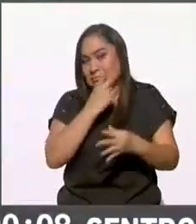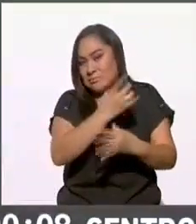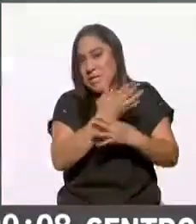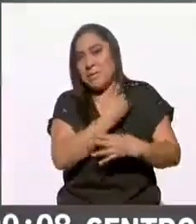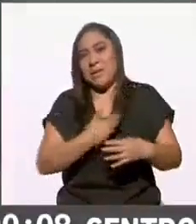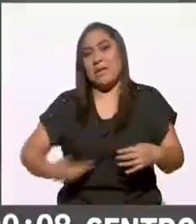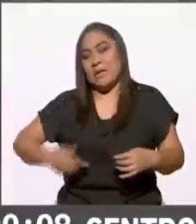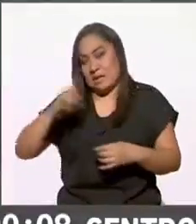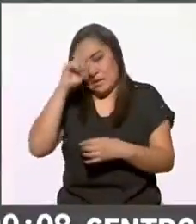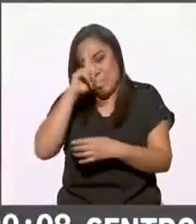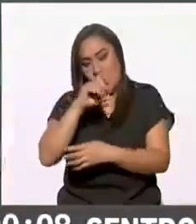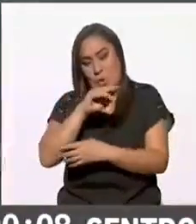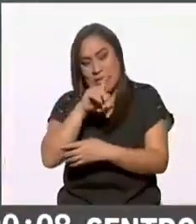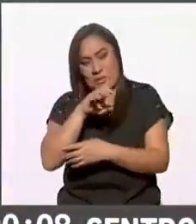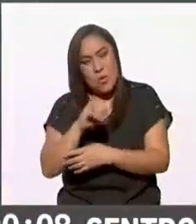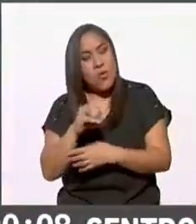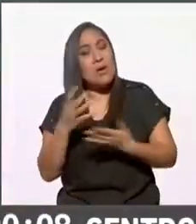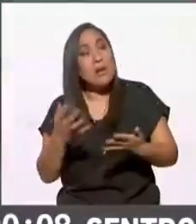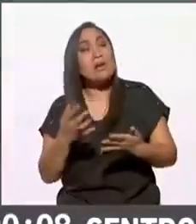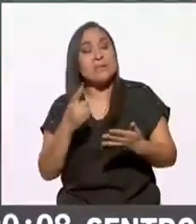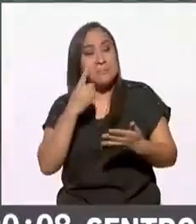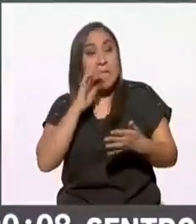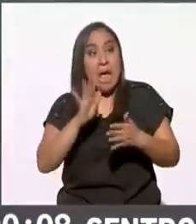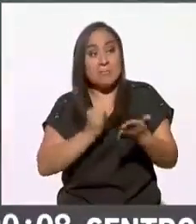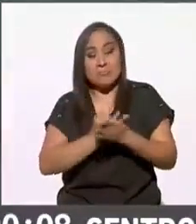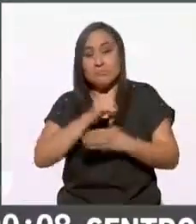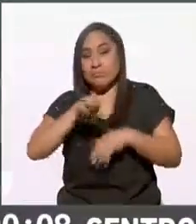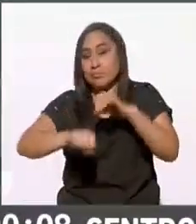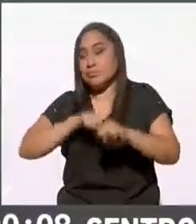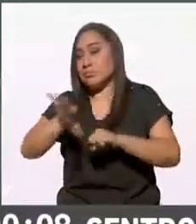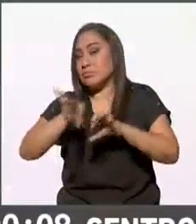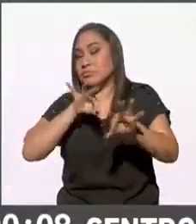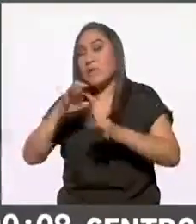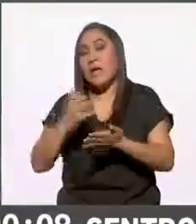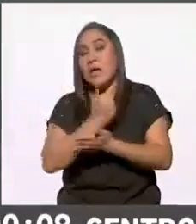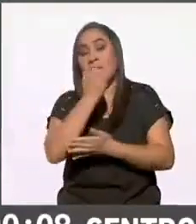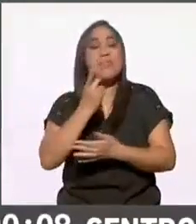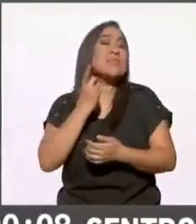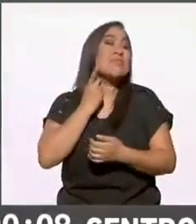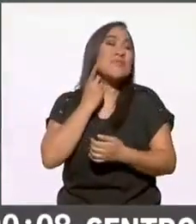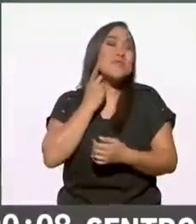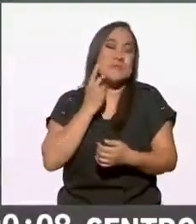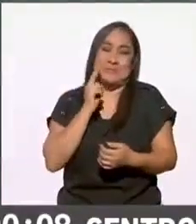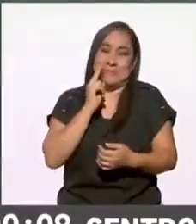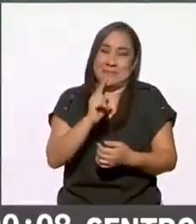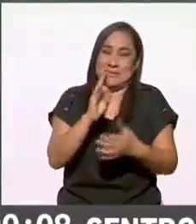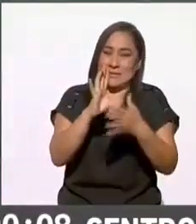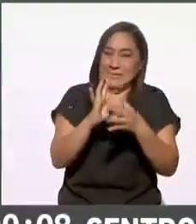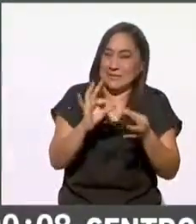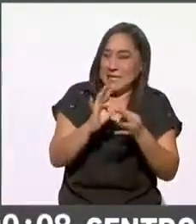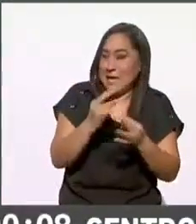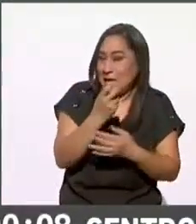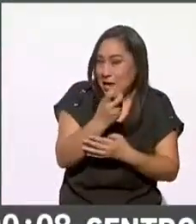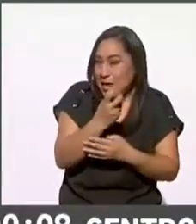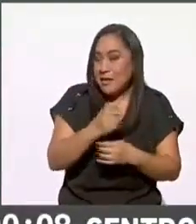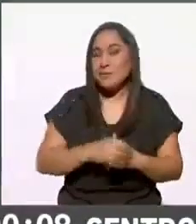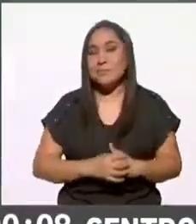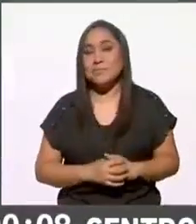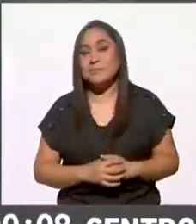Córdoba por ejemplo de la conformación de la Cámara de Diputados y ustedes pues también escucharon ahí el mensaje justamente donde están